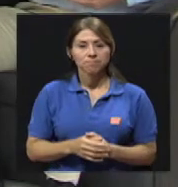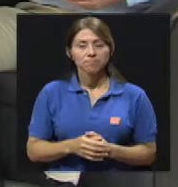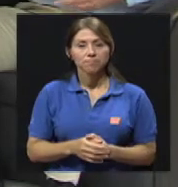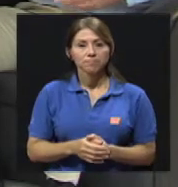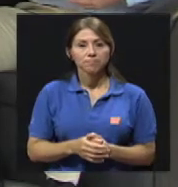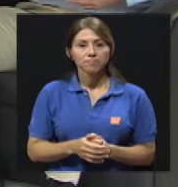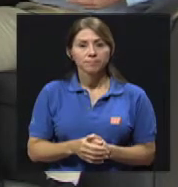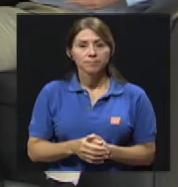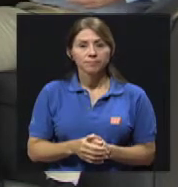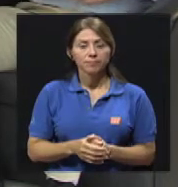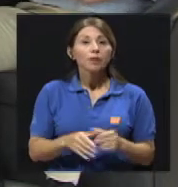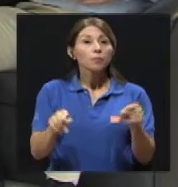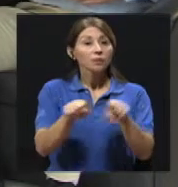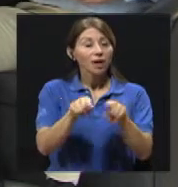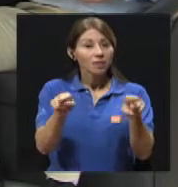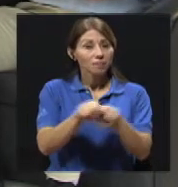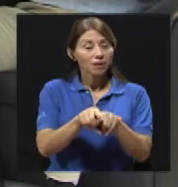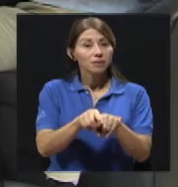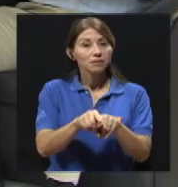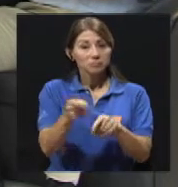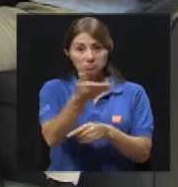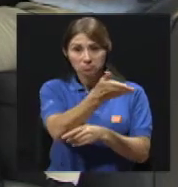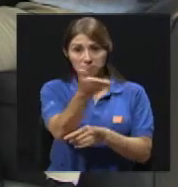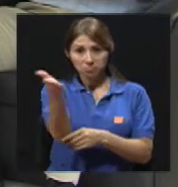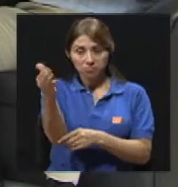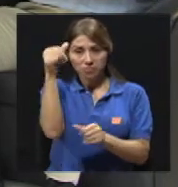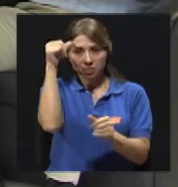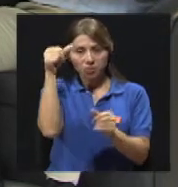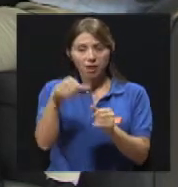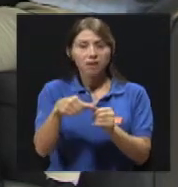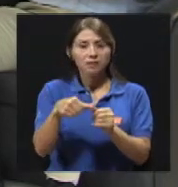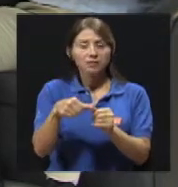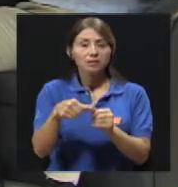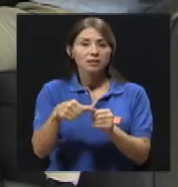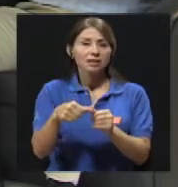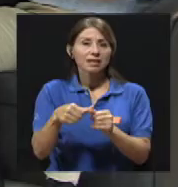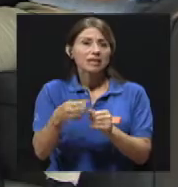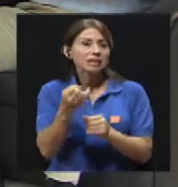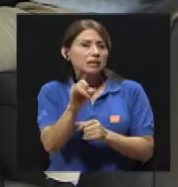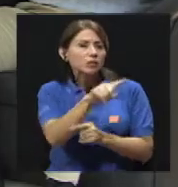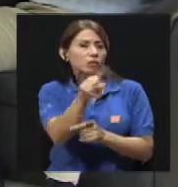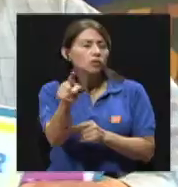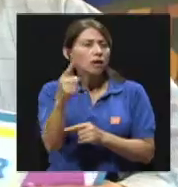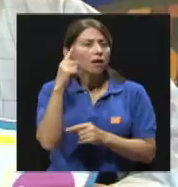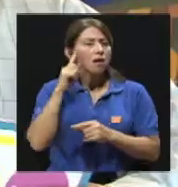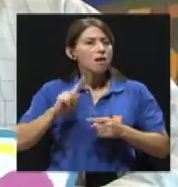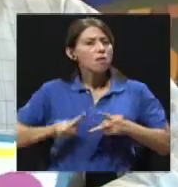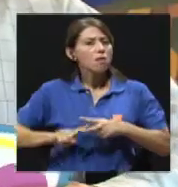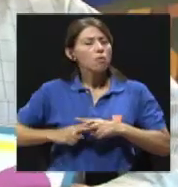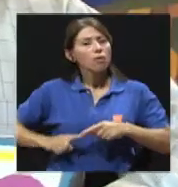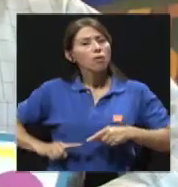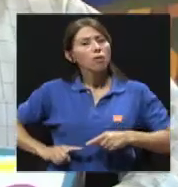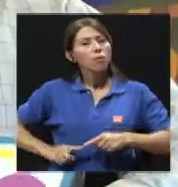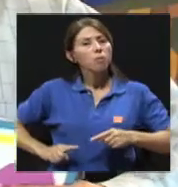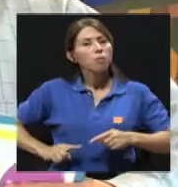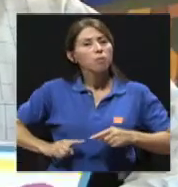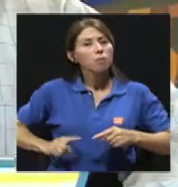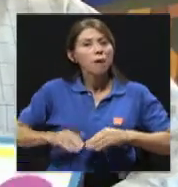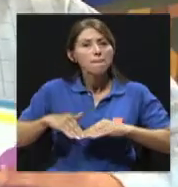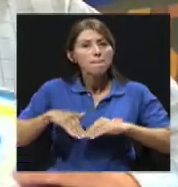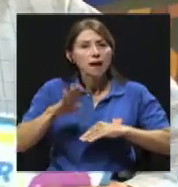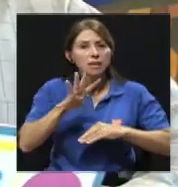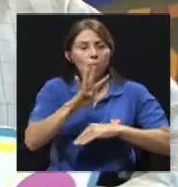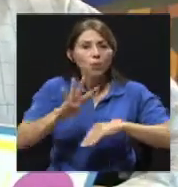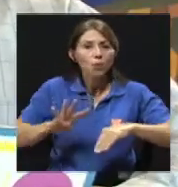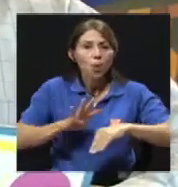Además de eso, pues recordarles a las personas que puedan, que efectivamente, si el dolor sobrepasa las cuatro horas, que por